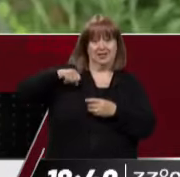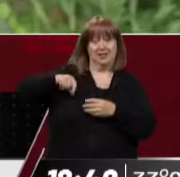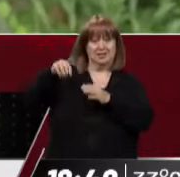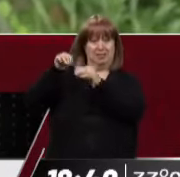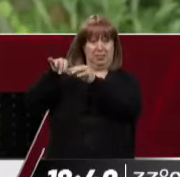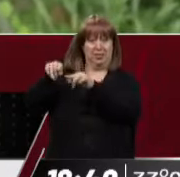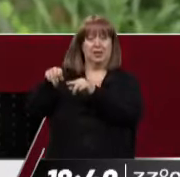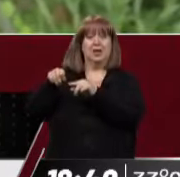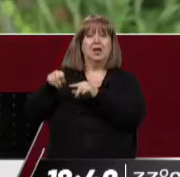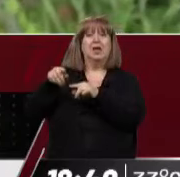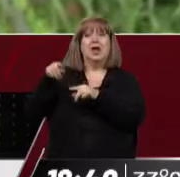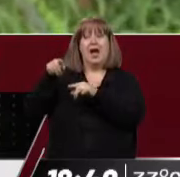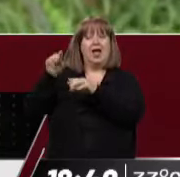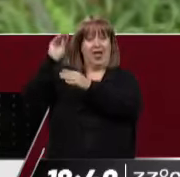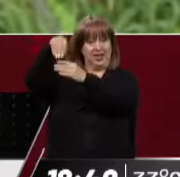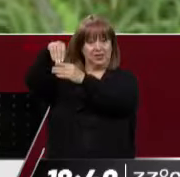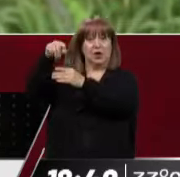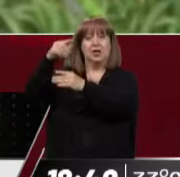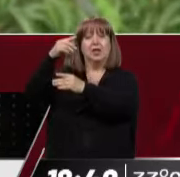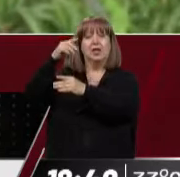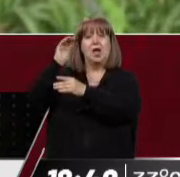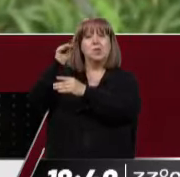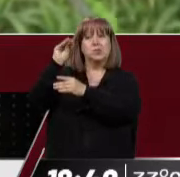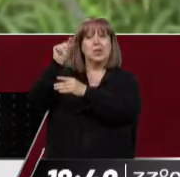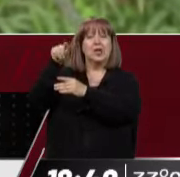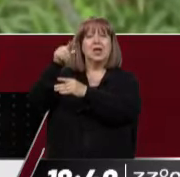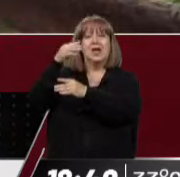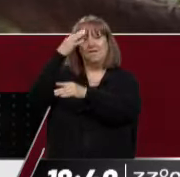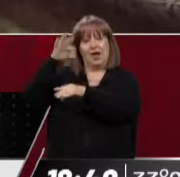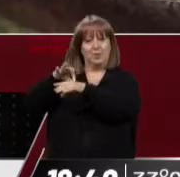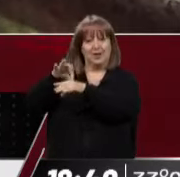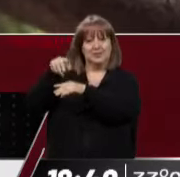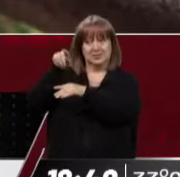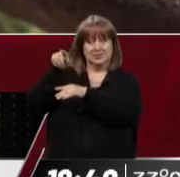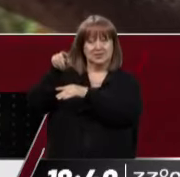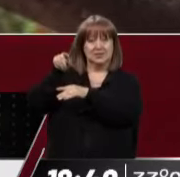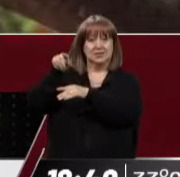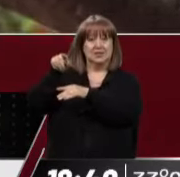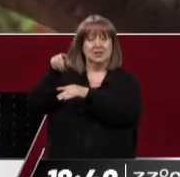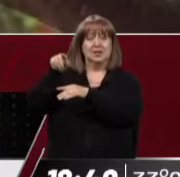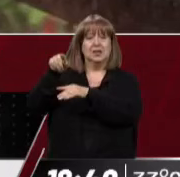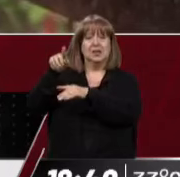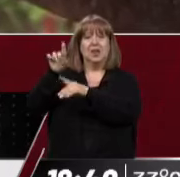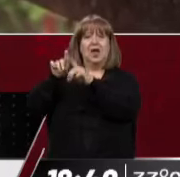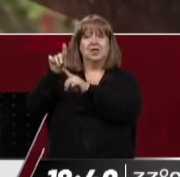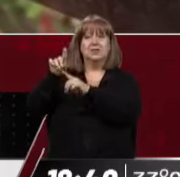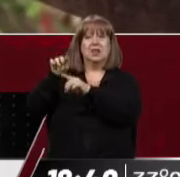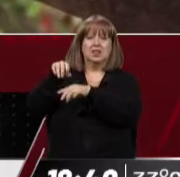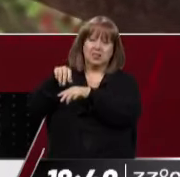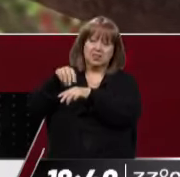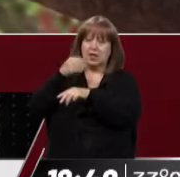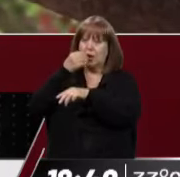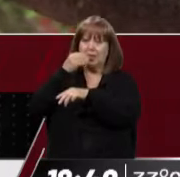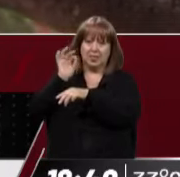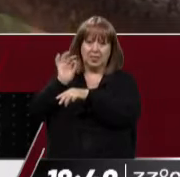son aves que están enfermas, que están sintomáticas. Las ves de caídas, enfermas, que no quieren